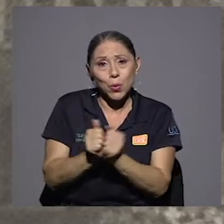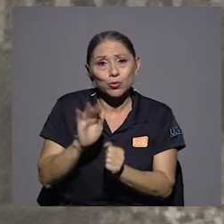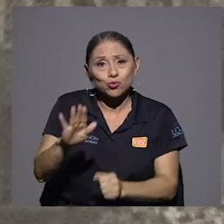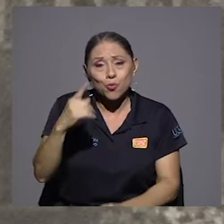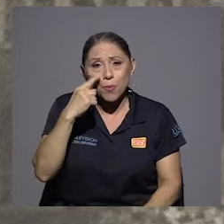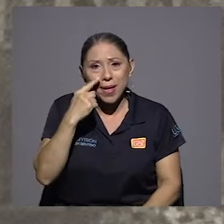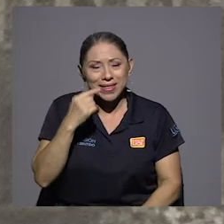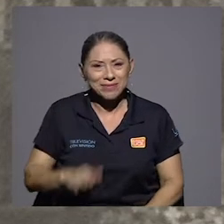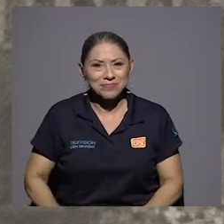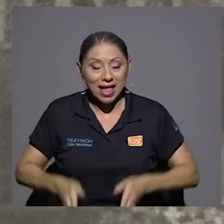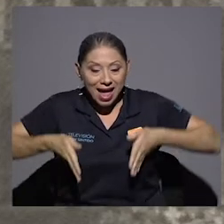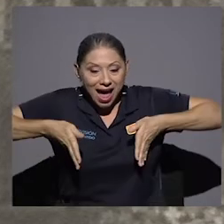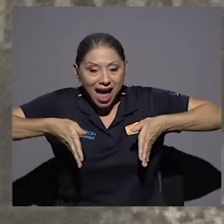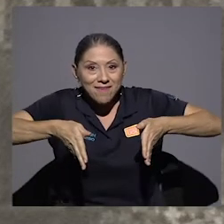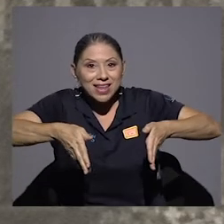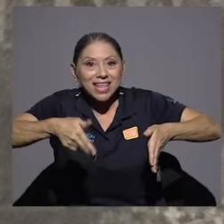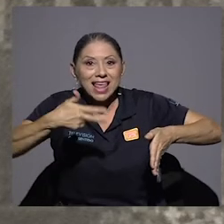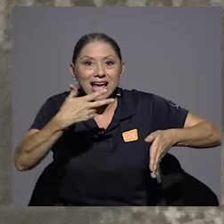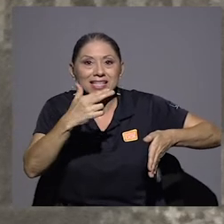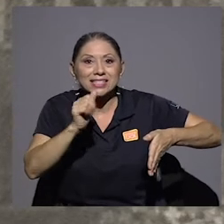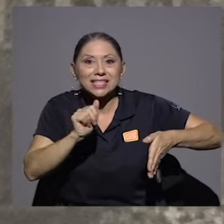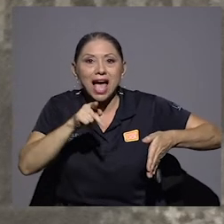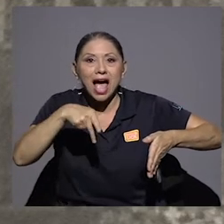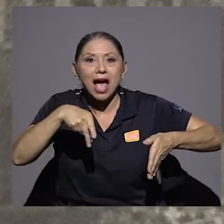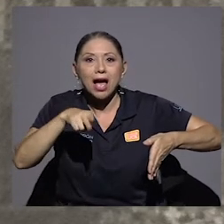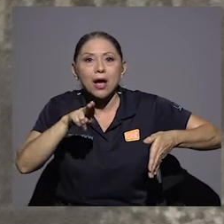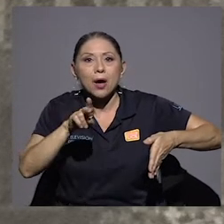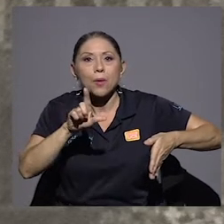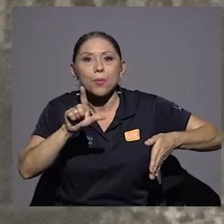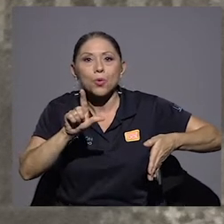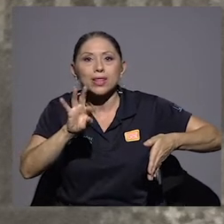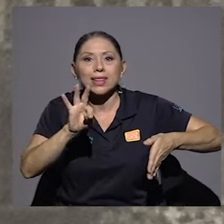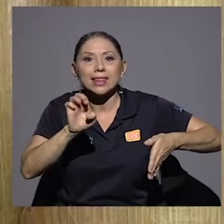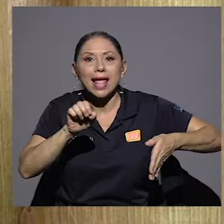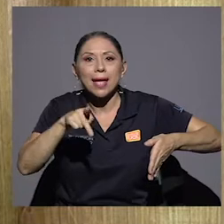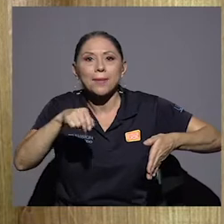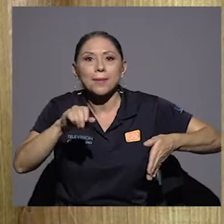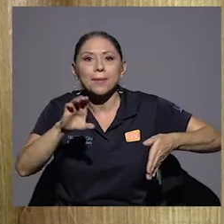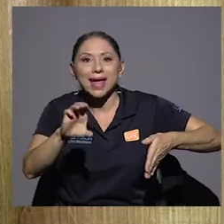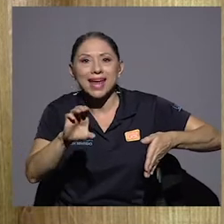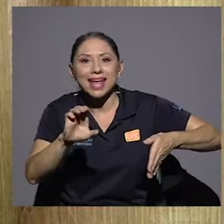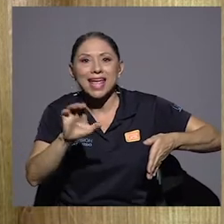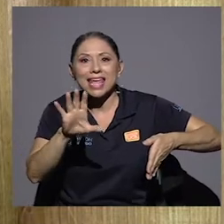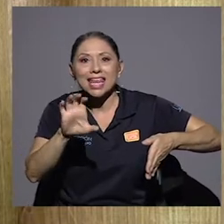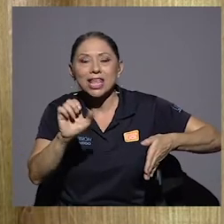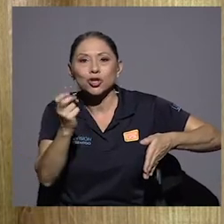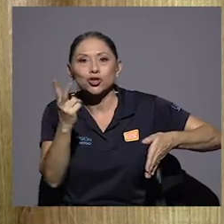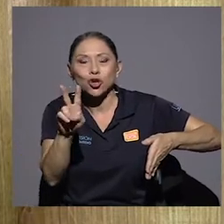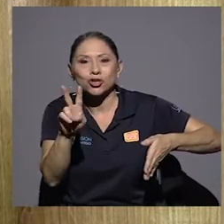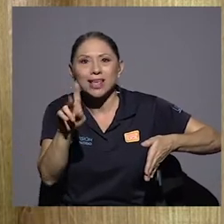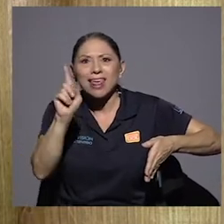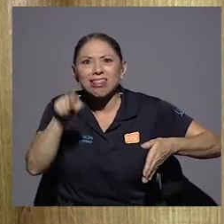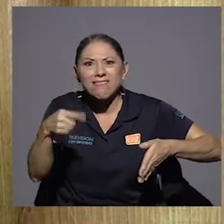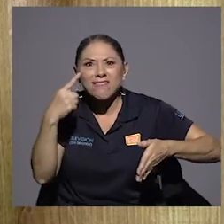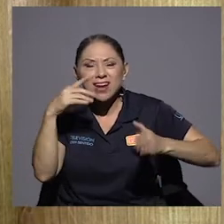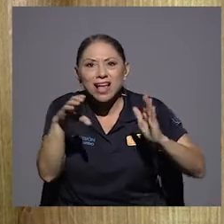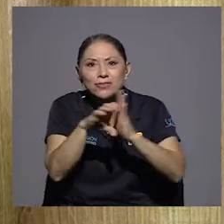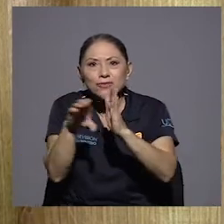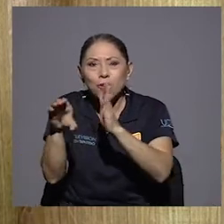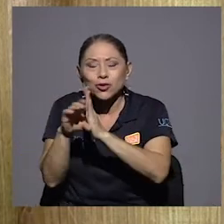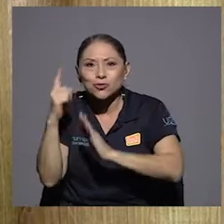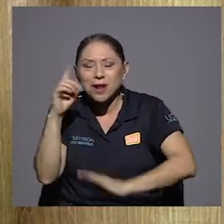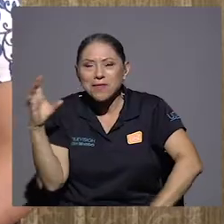Avenida Chapultepec, 512. Hay que ver las fotos para cerciorarse que la vida en ese momento también